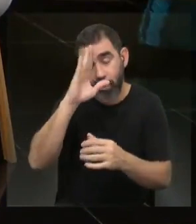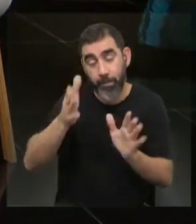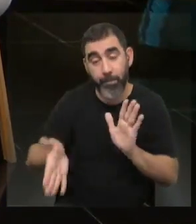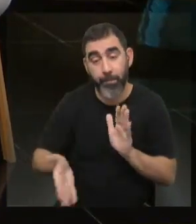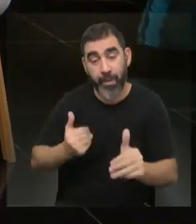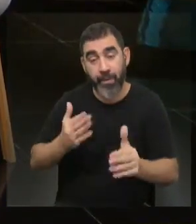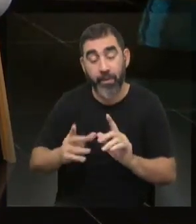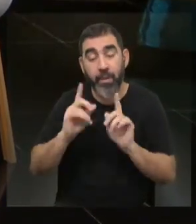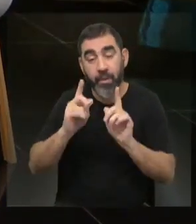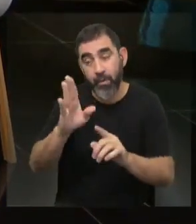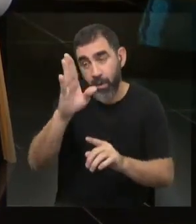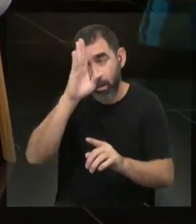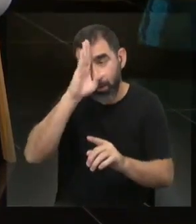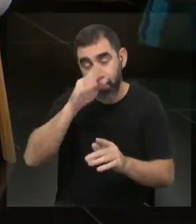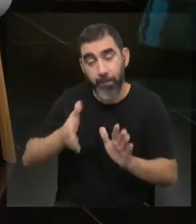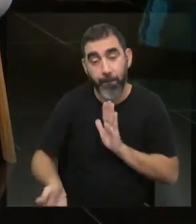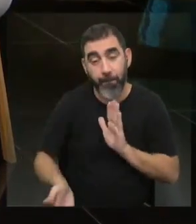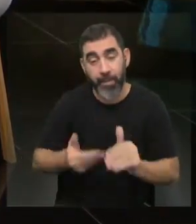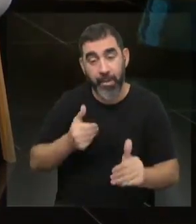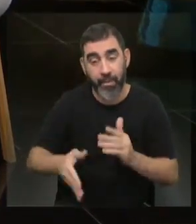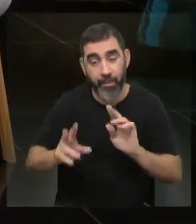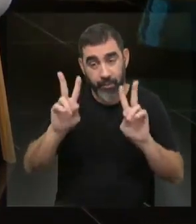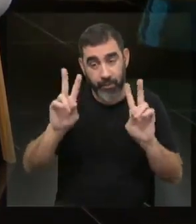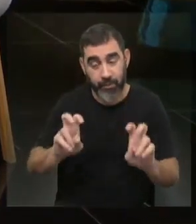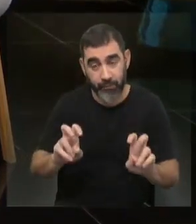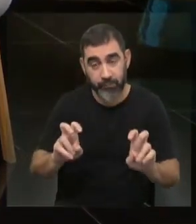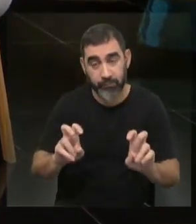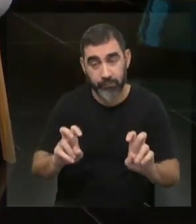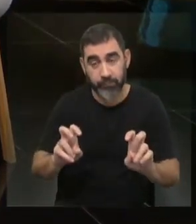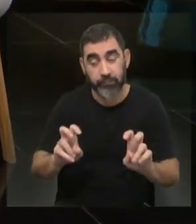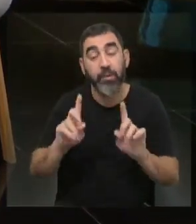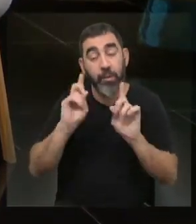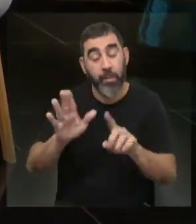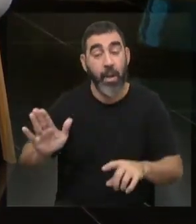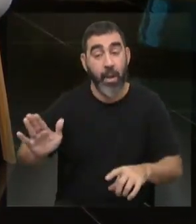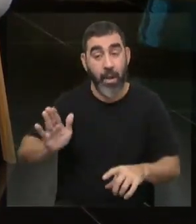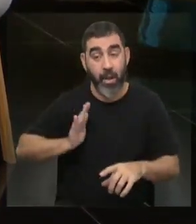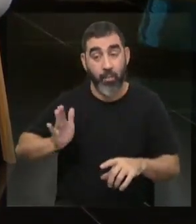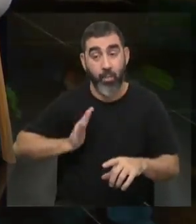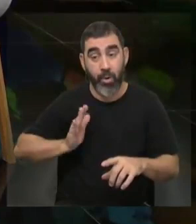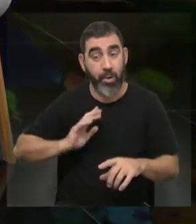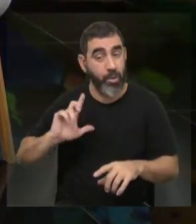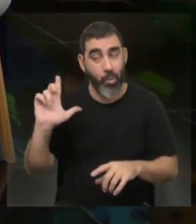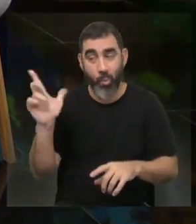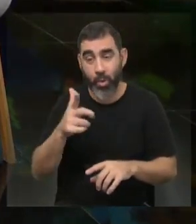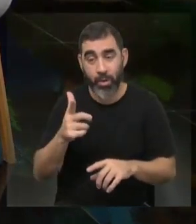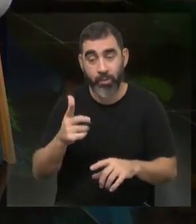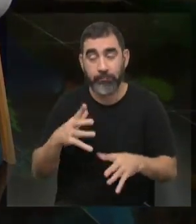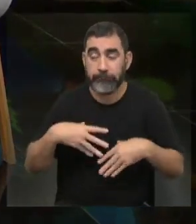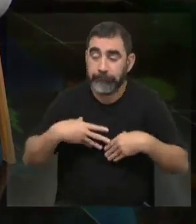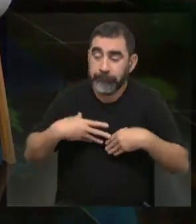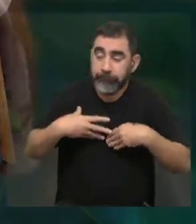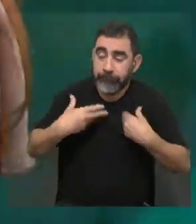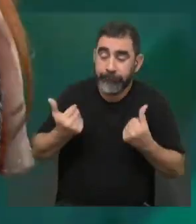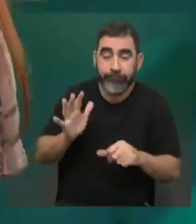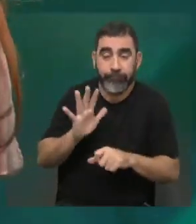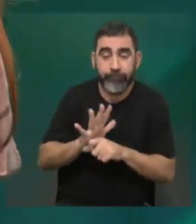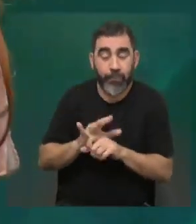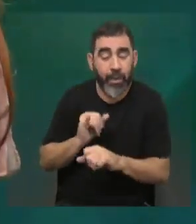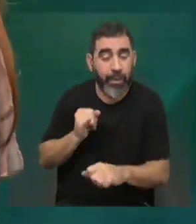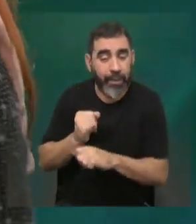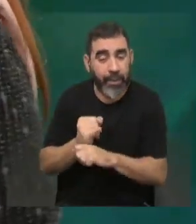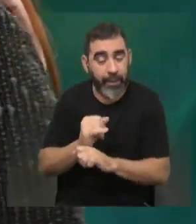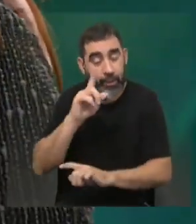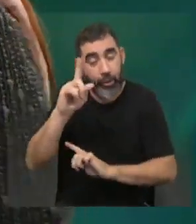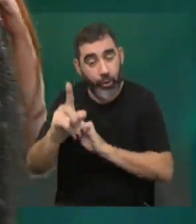Hay que tener educación en género, la perspectiva de género es algo que incluso las mujeres no tenemos. Tenemos autopercepciones que son incorrectas